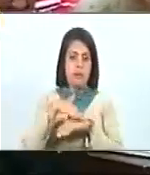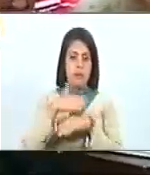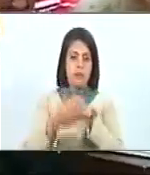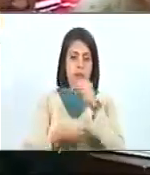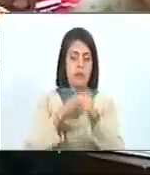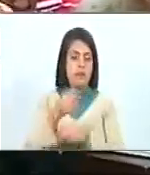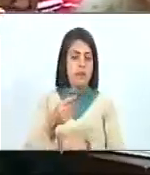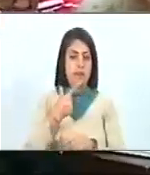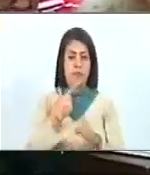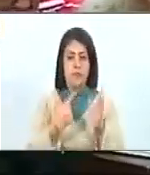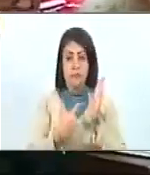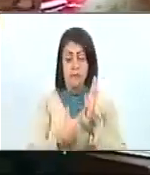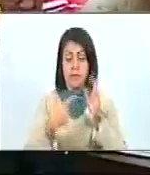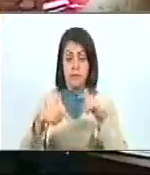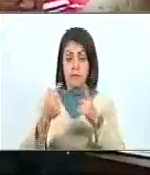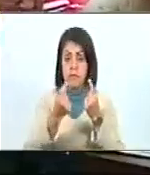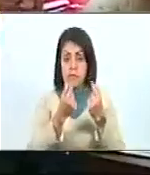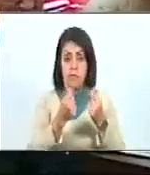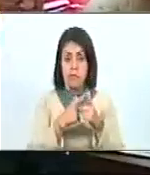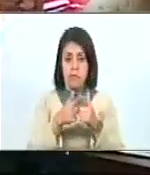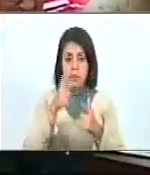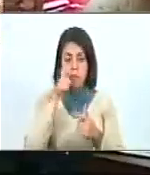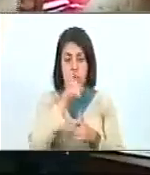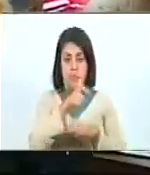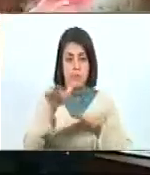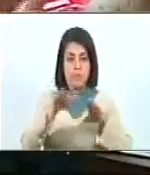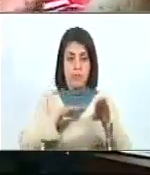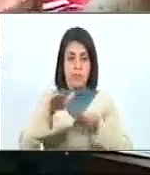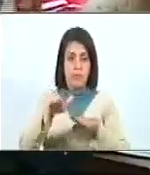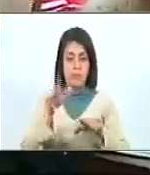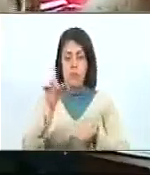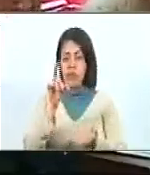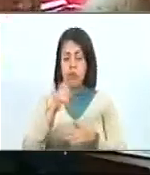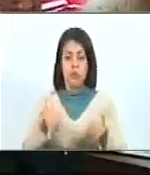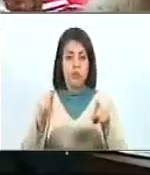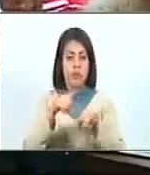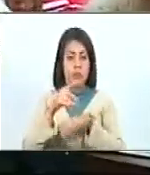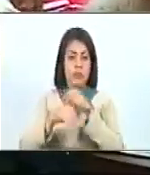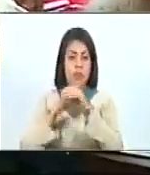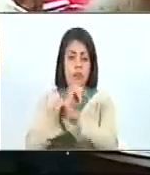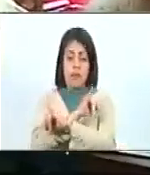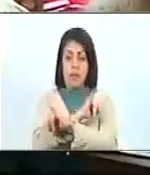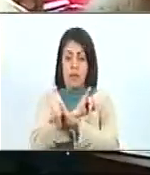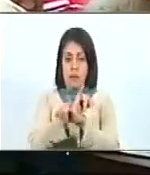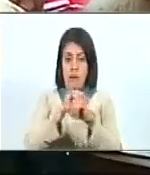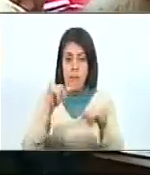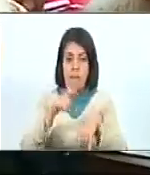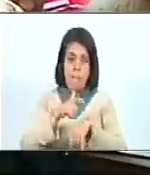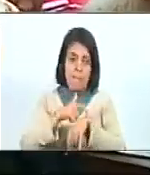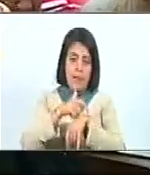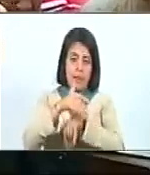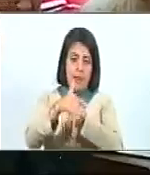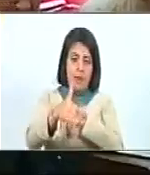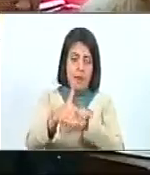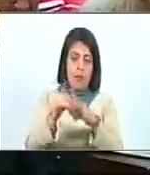ejecutados estos recursos para el pueblo cogedeño, esto no ha ocurrido. Ya vamos a terminar el segundo trimestre del